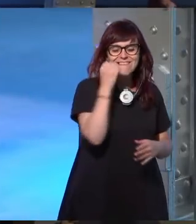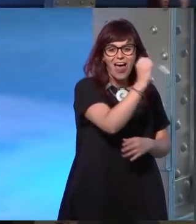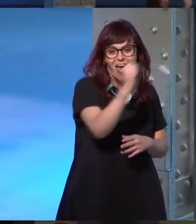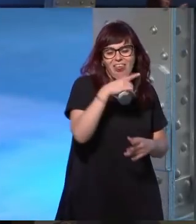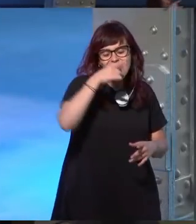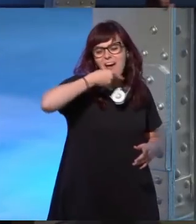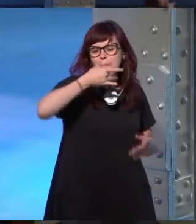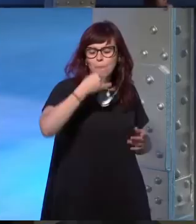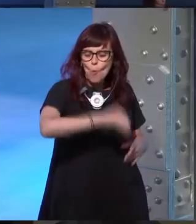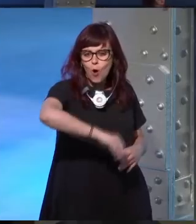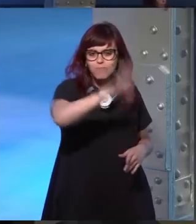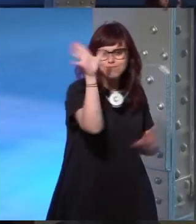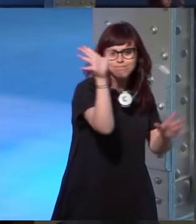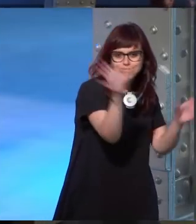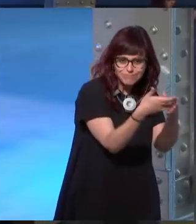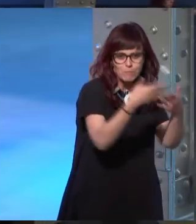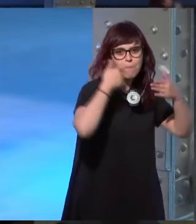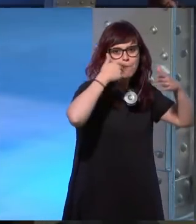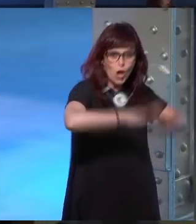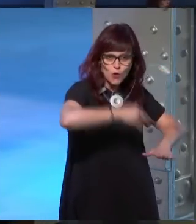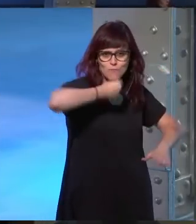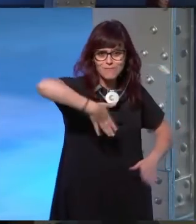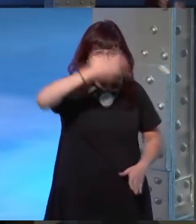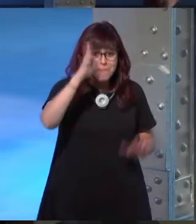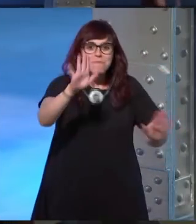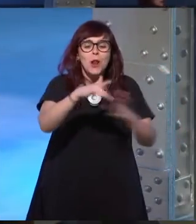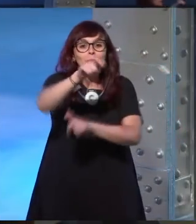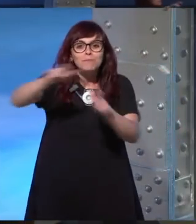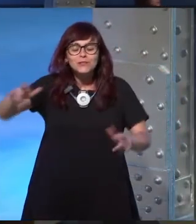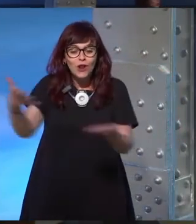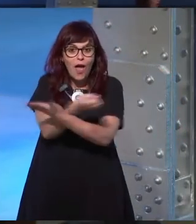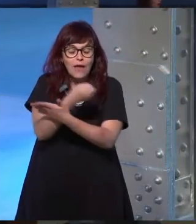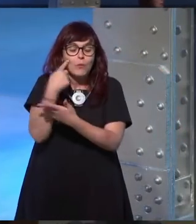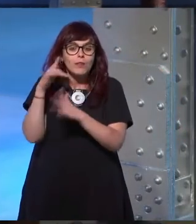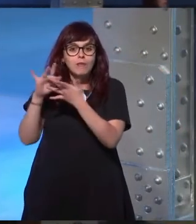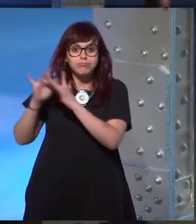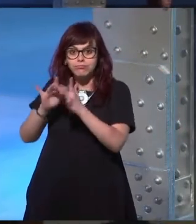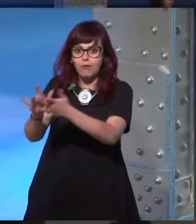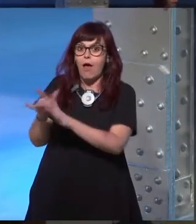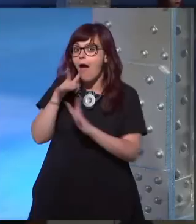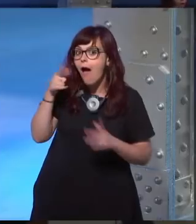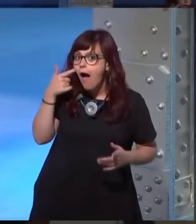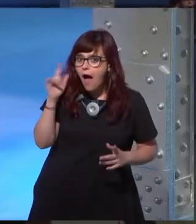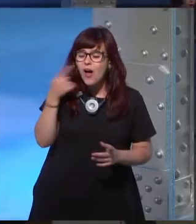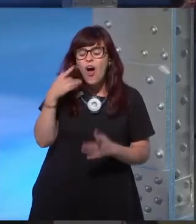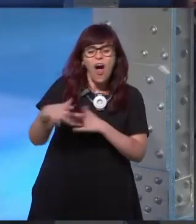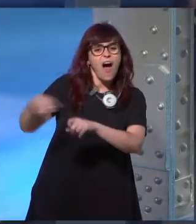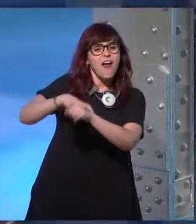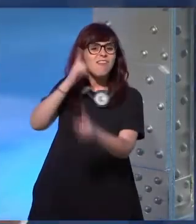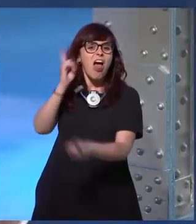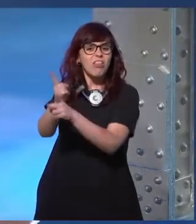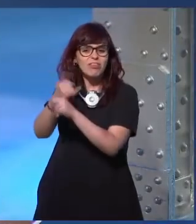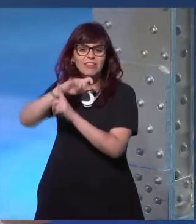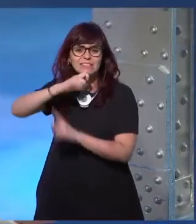pero también permite que los malos que la mala gente se encuentre entre sí decir ah que guay otro racista bien